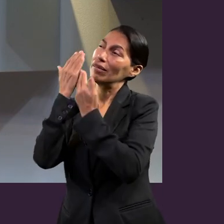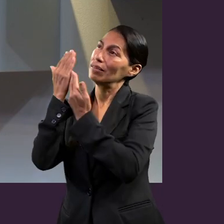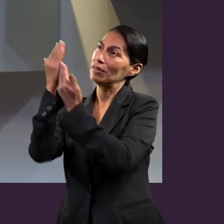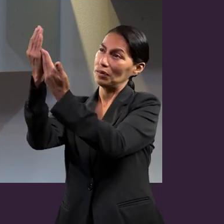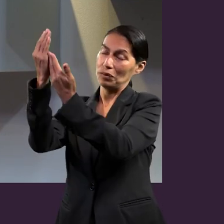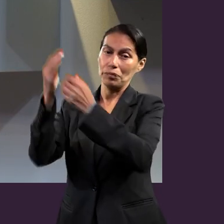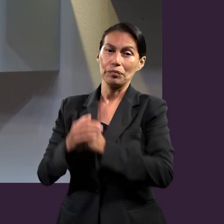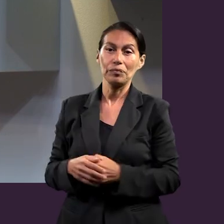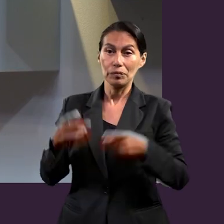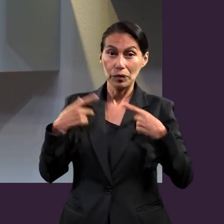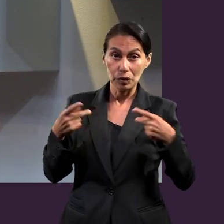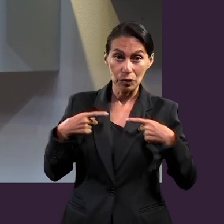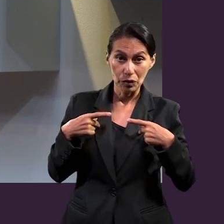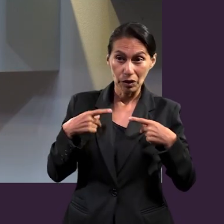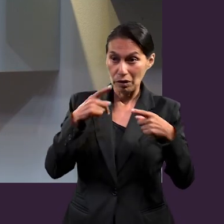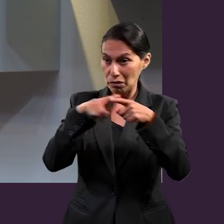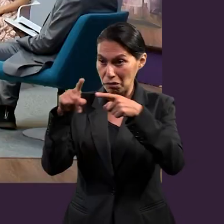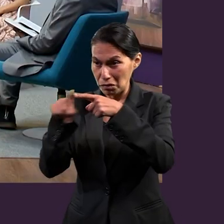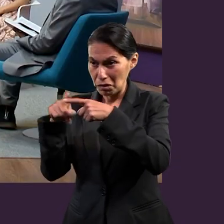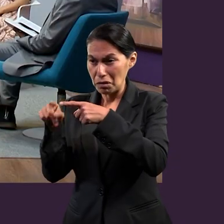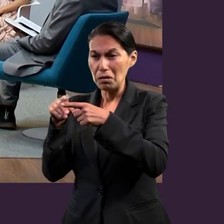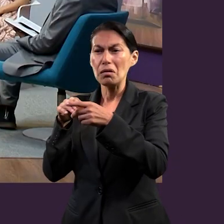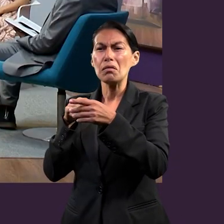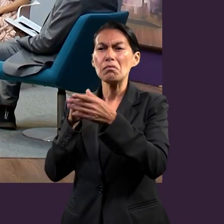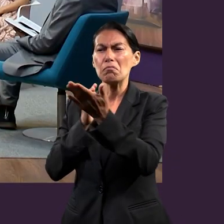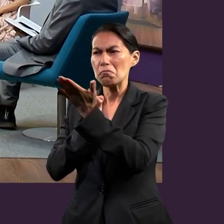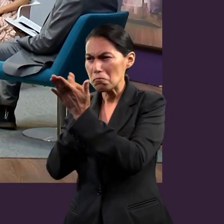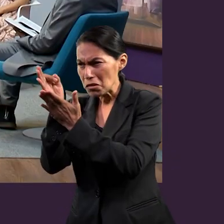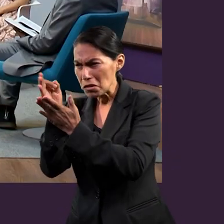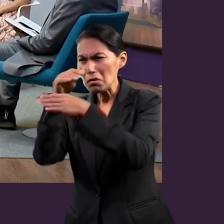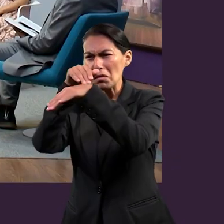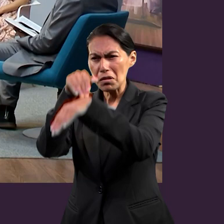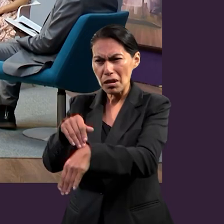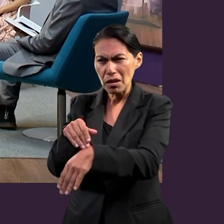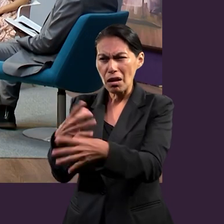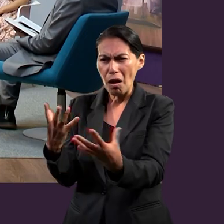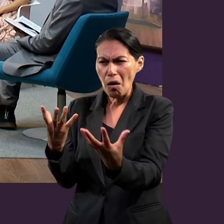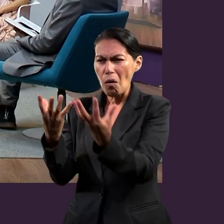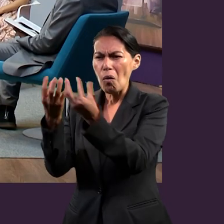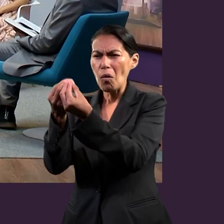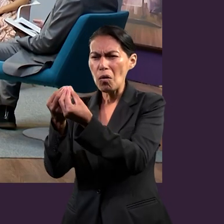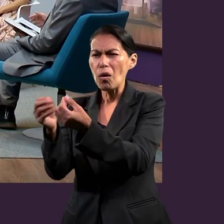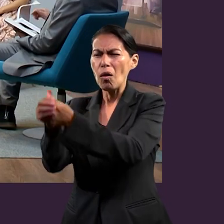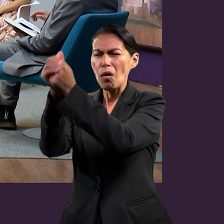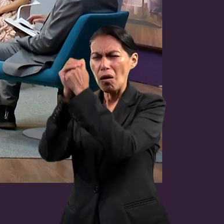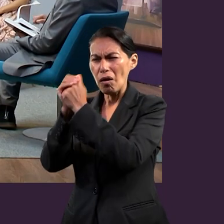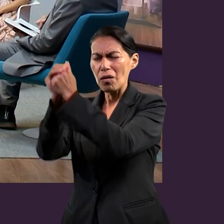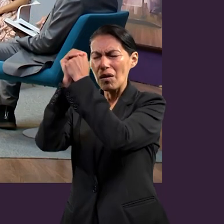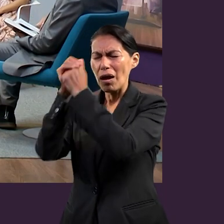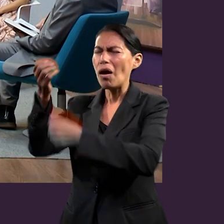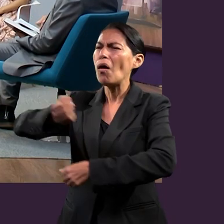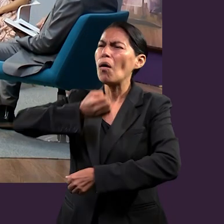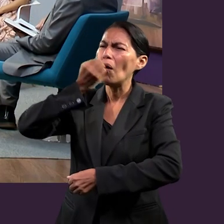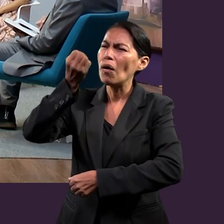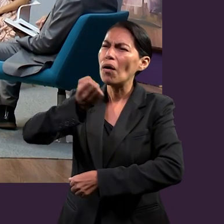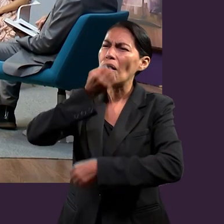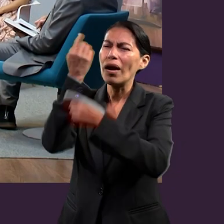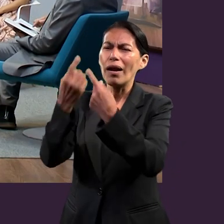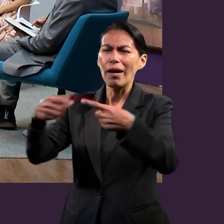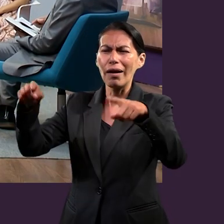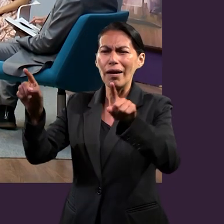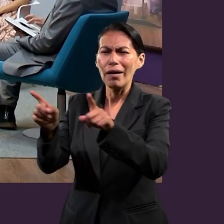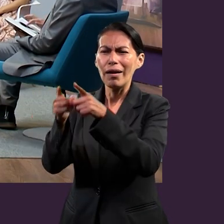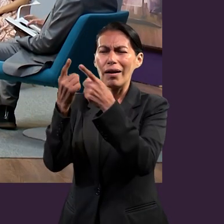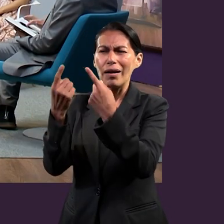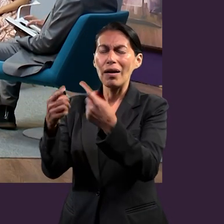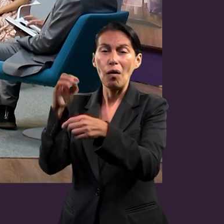tiene que dar más espacios a los jóvenes, para que tengan esos momentos de adoración, que sientan que la iglesia es su iglesia, y que puedan